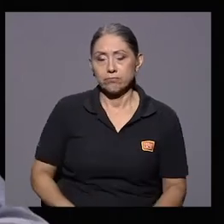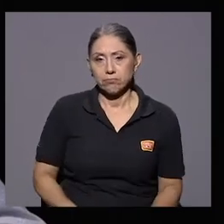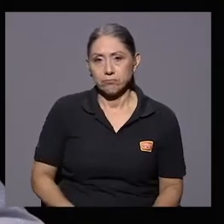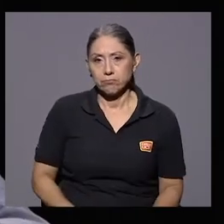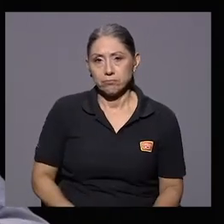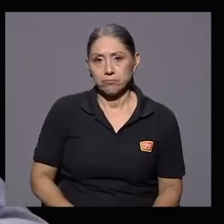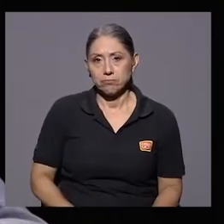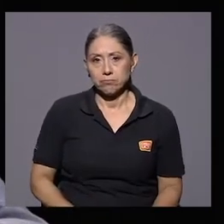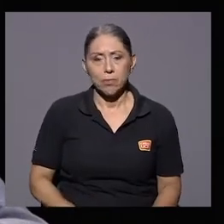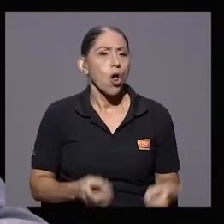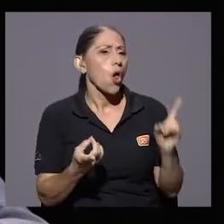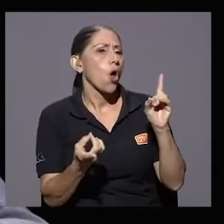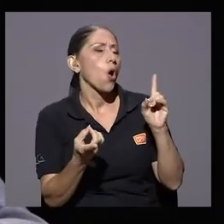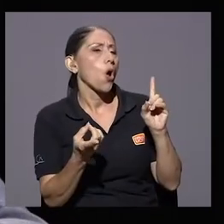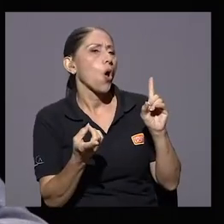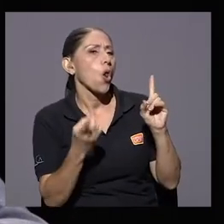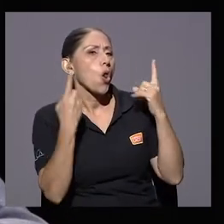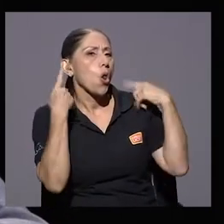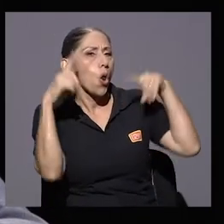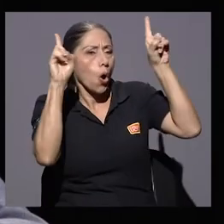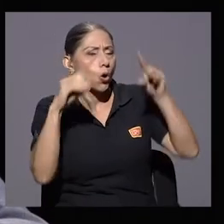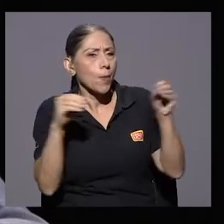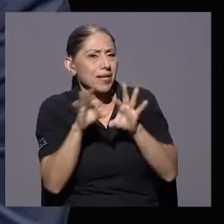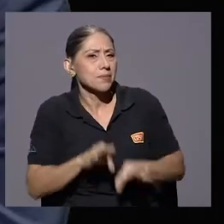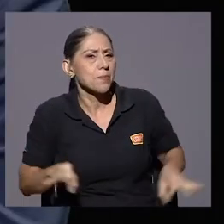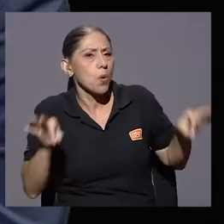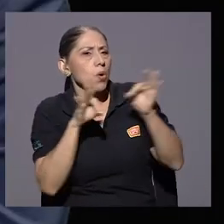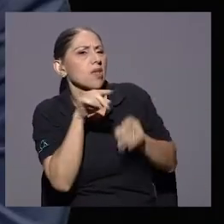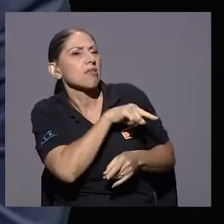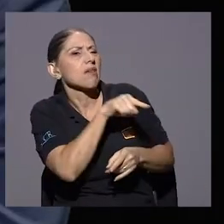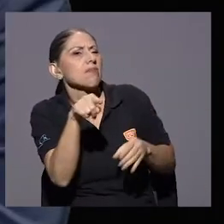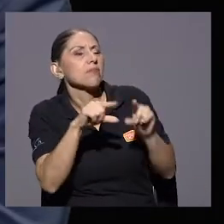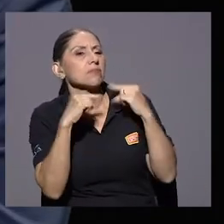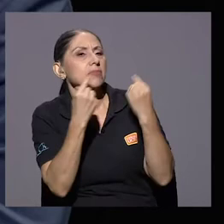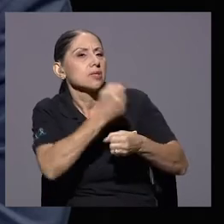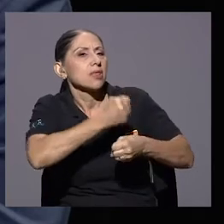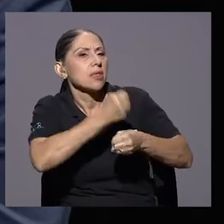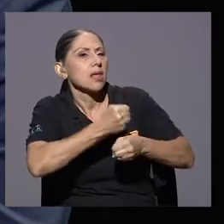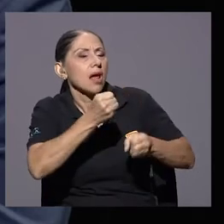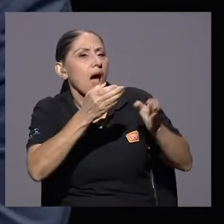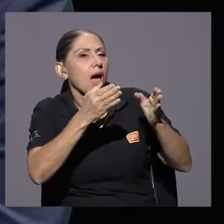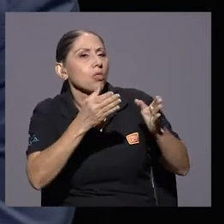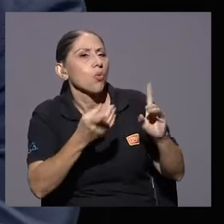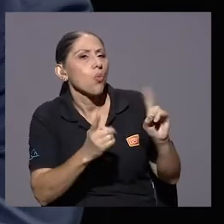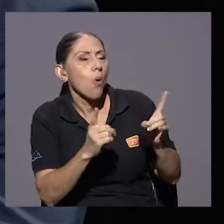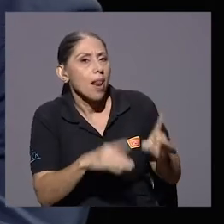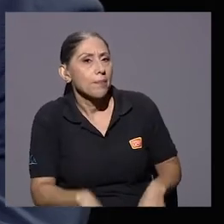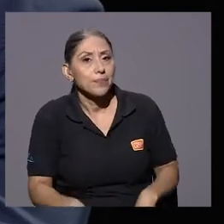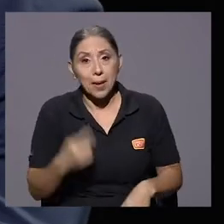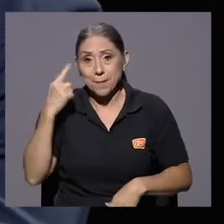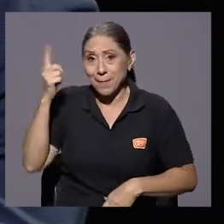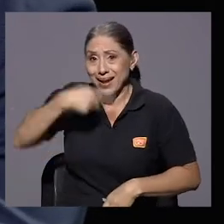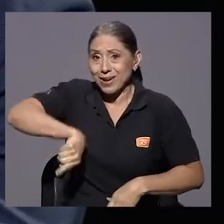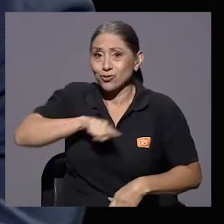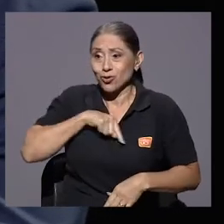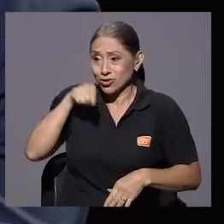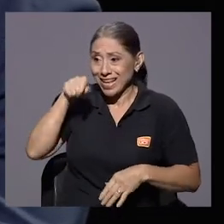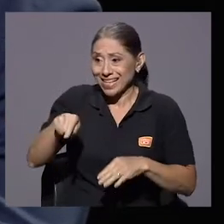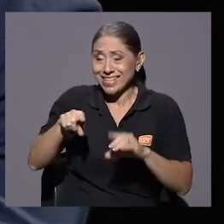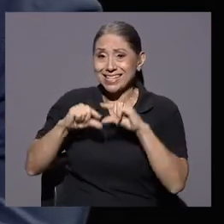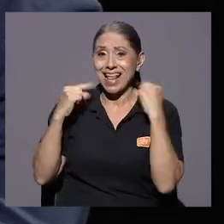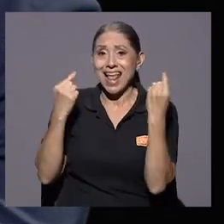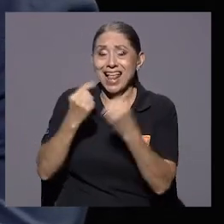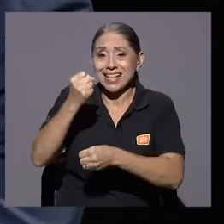30 segundos. ¿Cuál es el logro más importante del sindicato, don Lenin? Para nosotros en este momento, haber sido el sindicato que ha estado presente durante la pandemia.